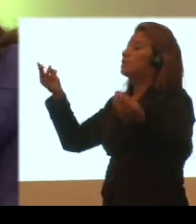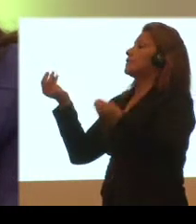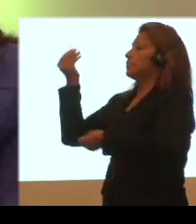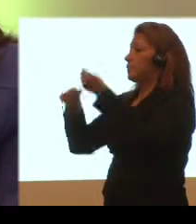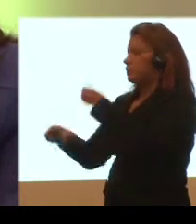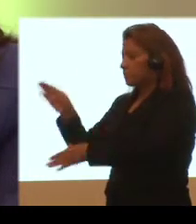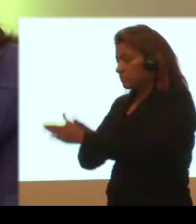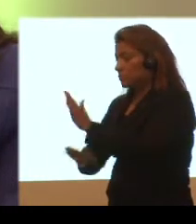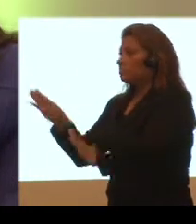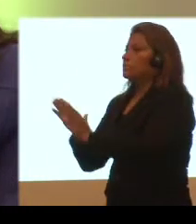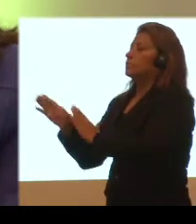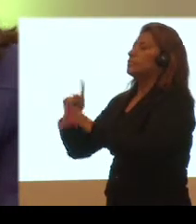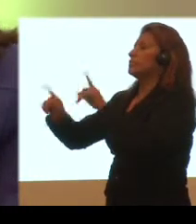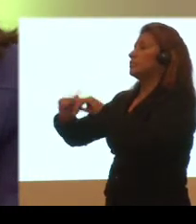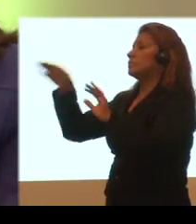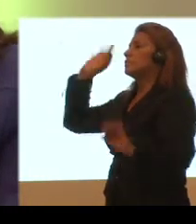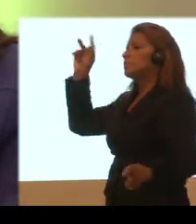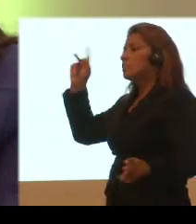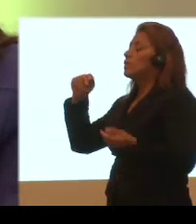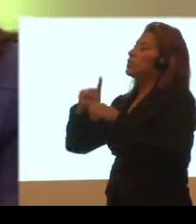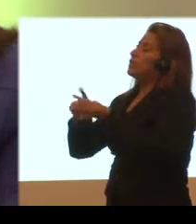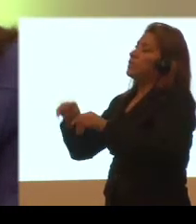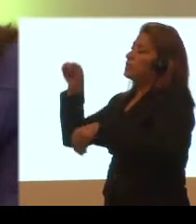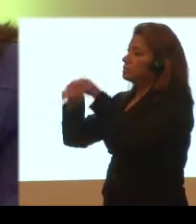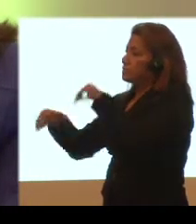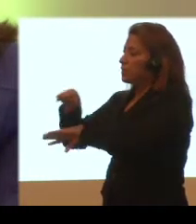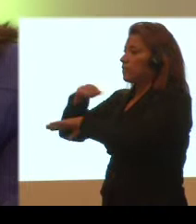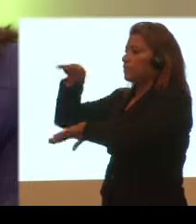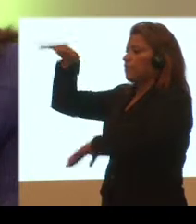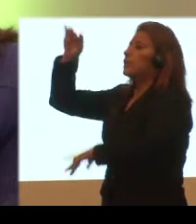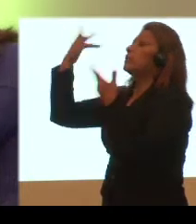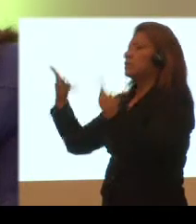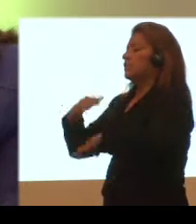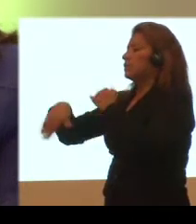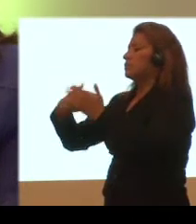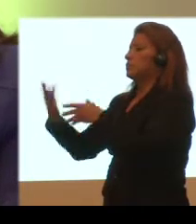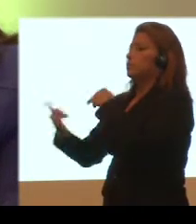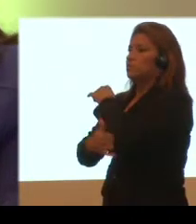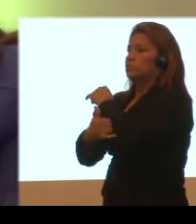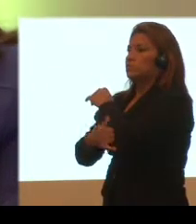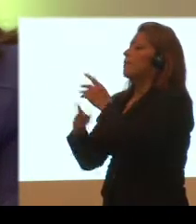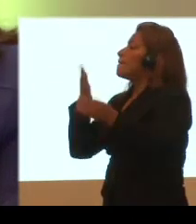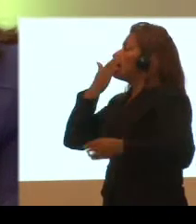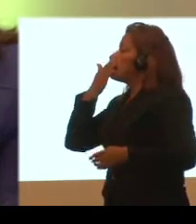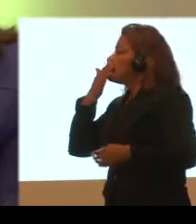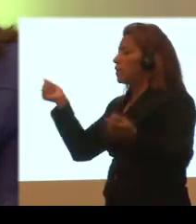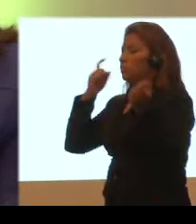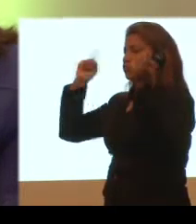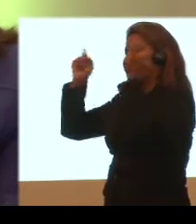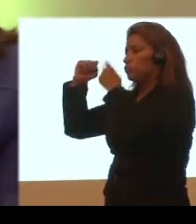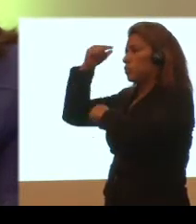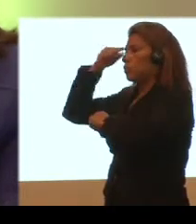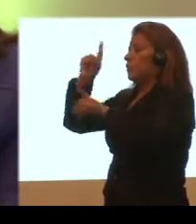de desarrollo con las políticas e inversiones de gestión de riesgos en todos los niveles y países, mejorar la gobernanza para la gestión de riesgos en las